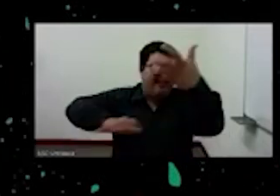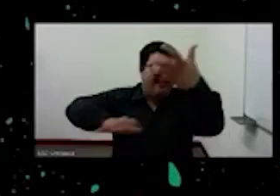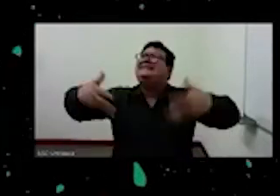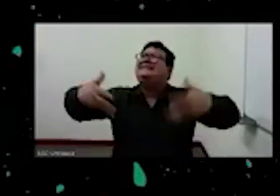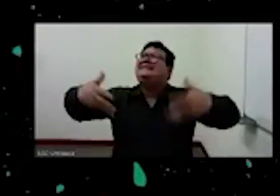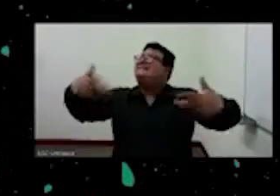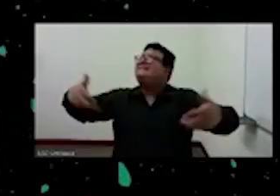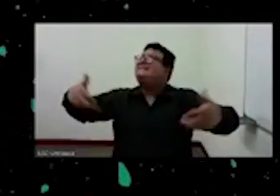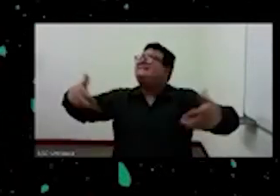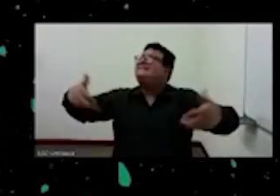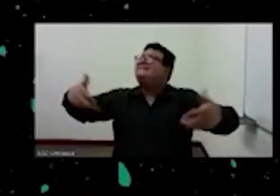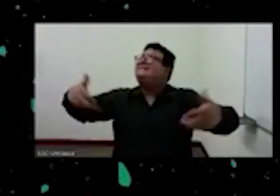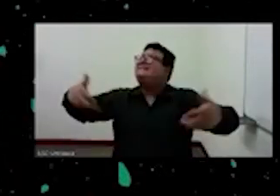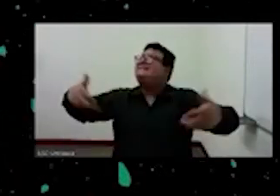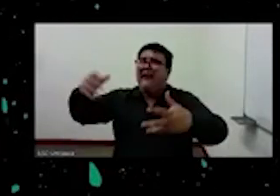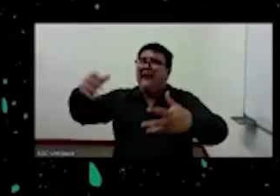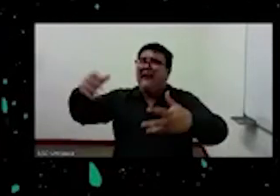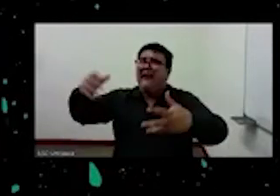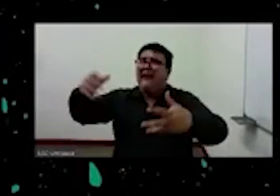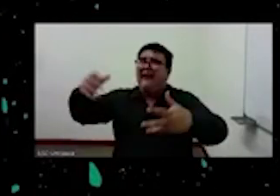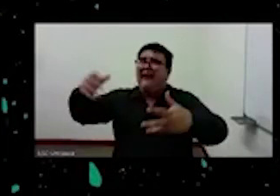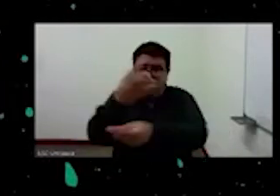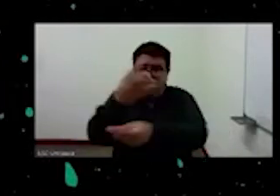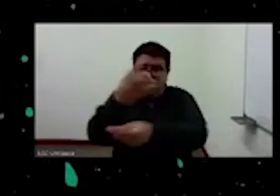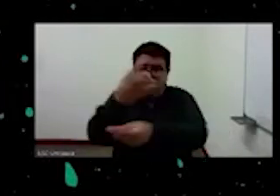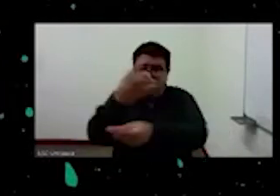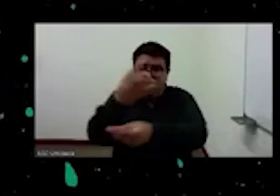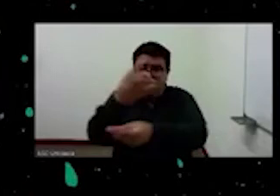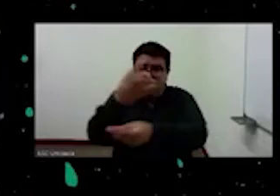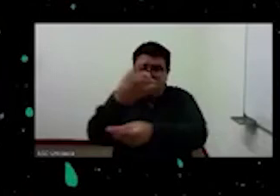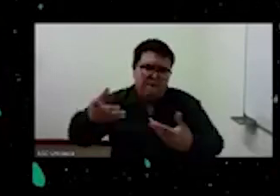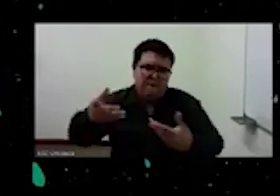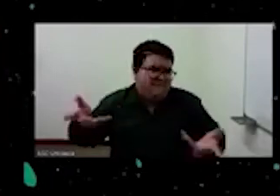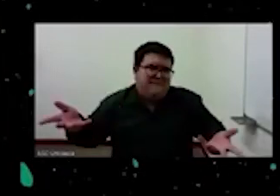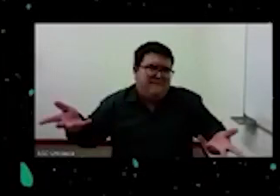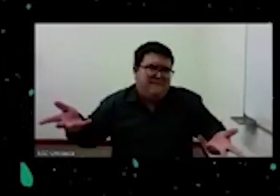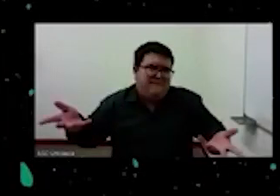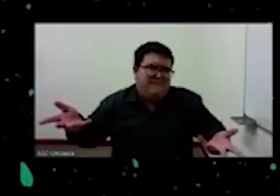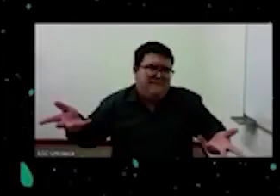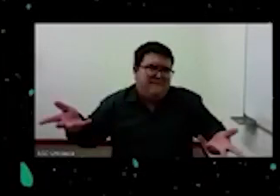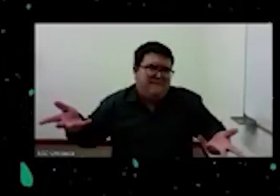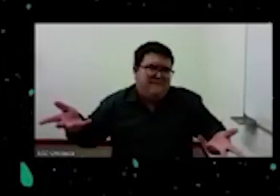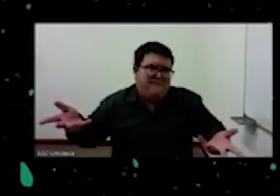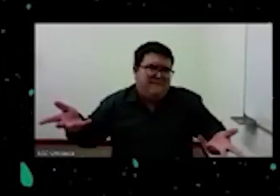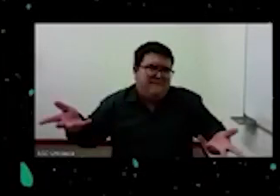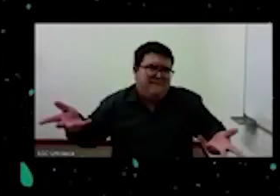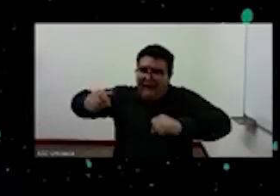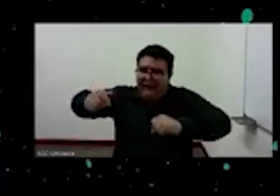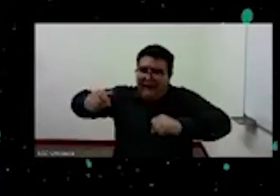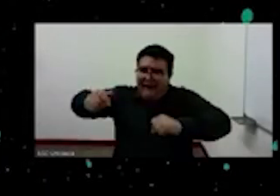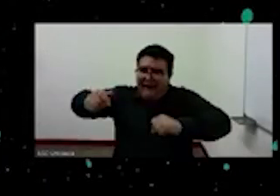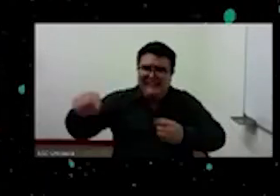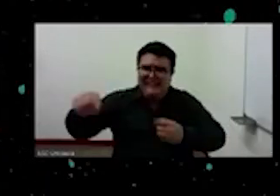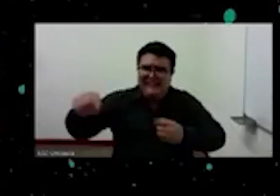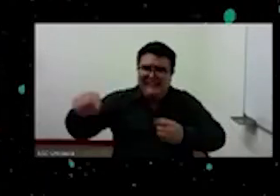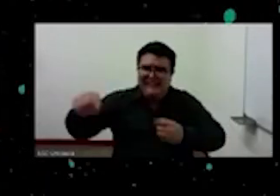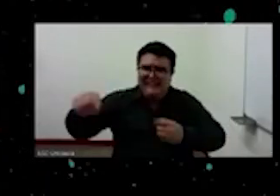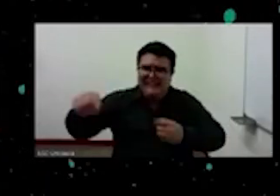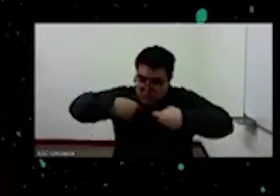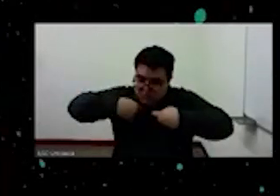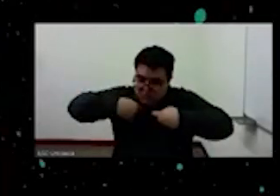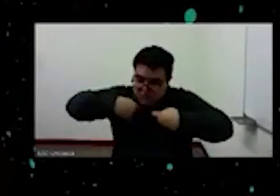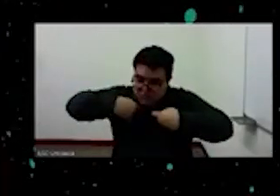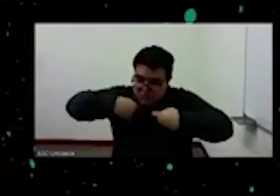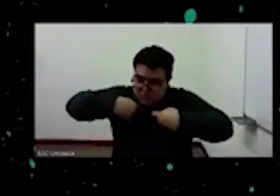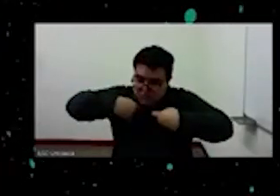eliminar con la guerra el caos se alimenta con la guerra lo que tenemos que hacer